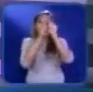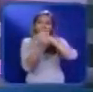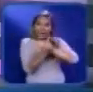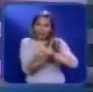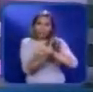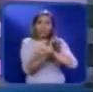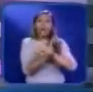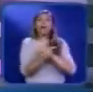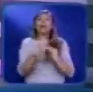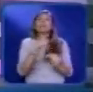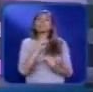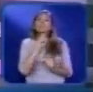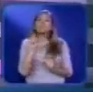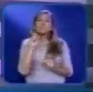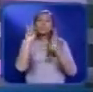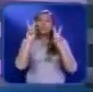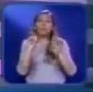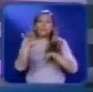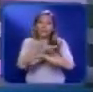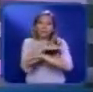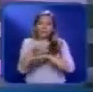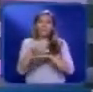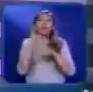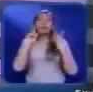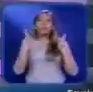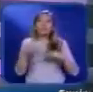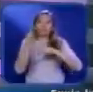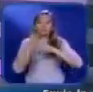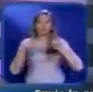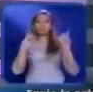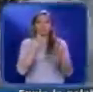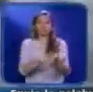para confirmarnos que su música es cosa de otro mundo